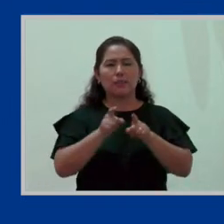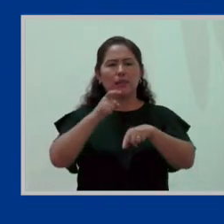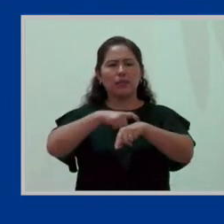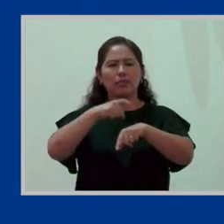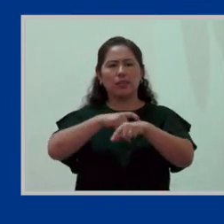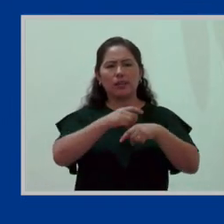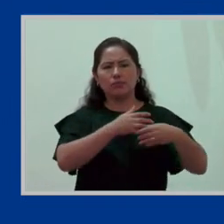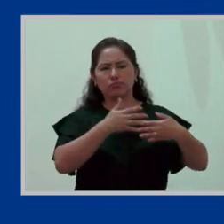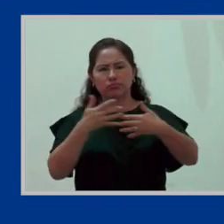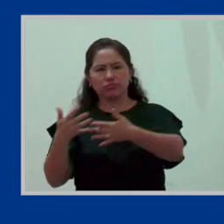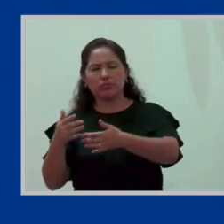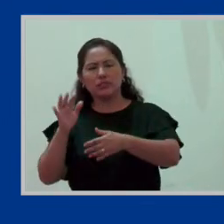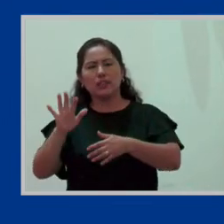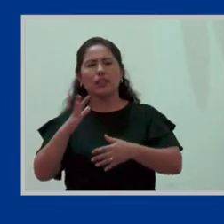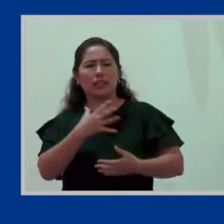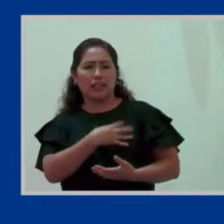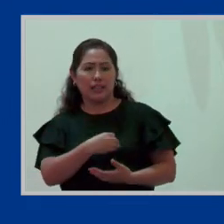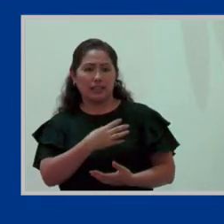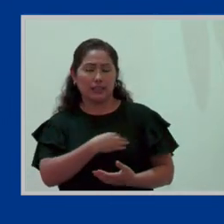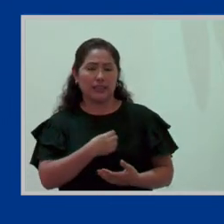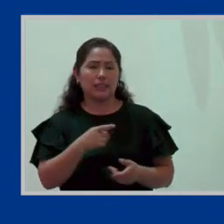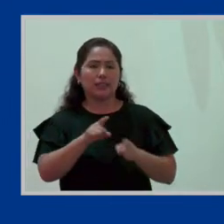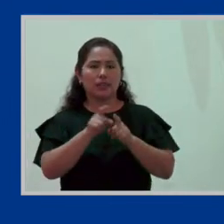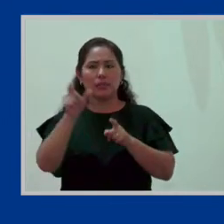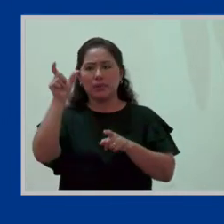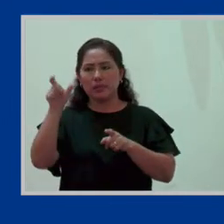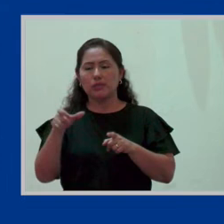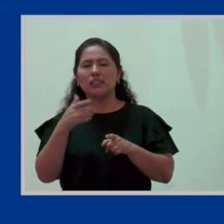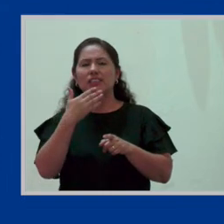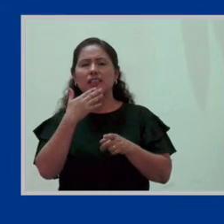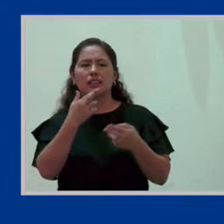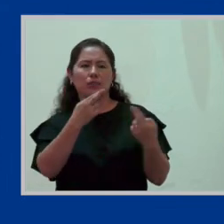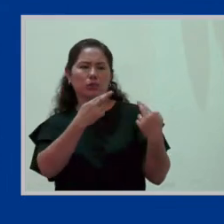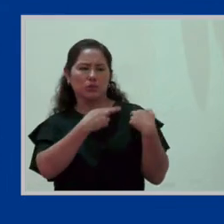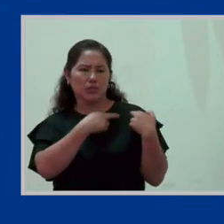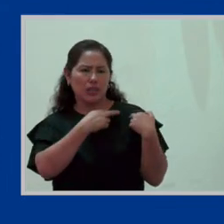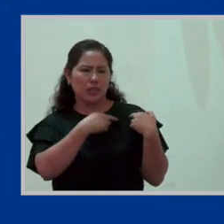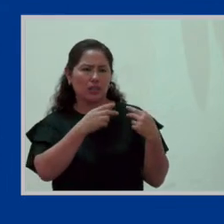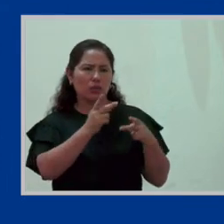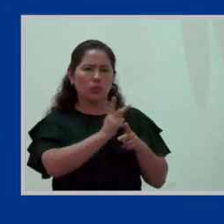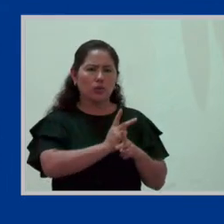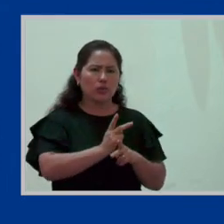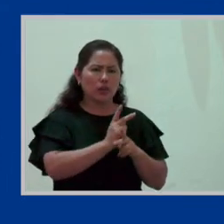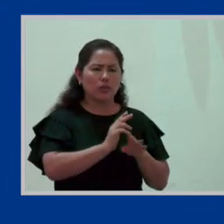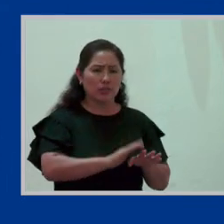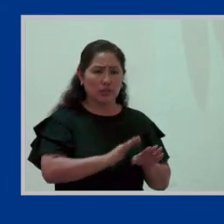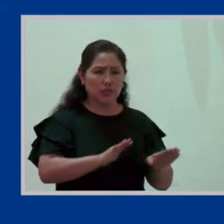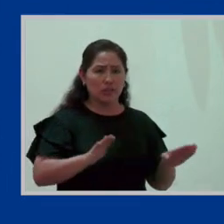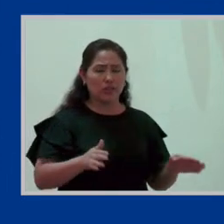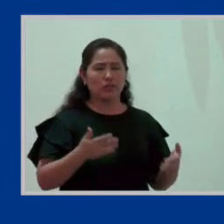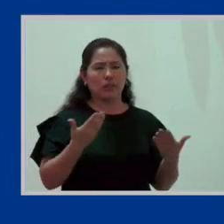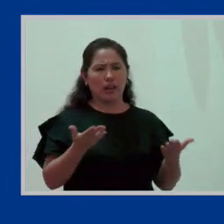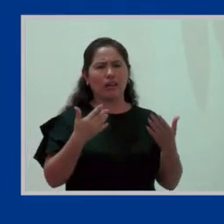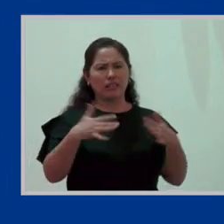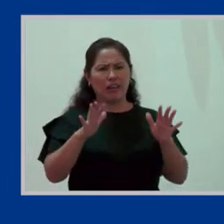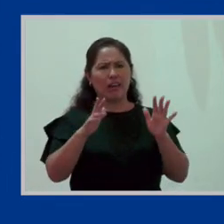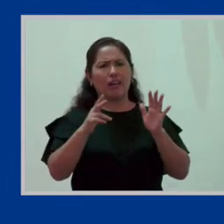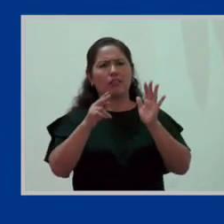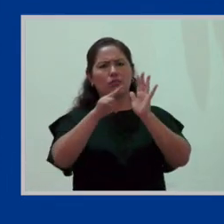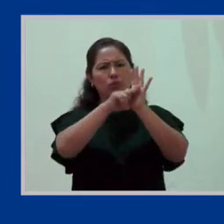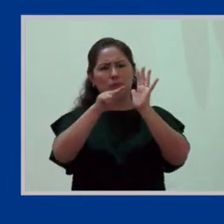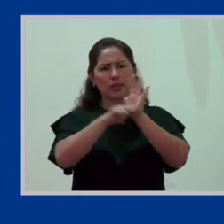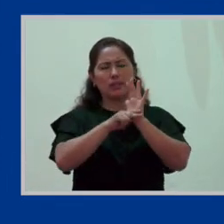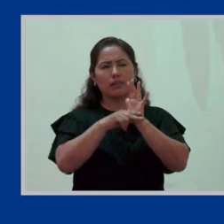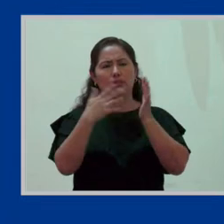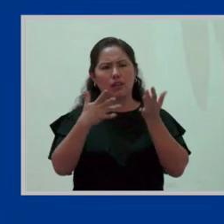lactancia, además del personal responsable del cuidado de niños. Entonces, hay normativa que avala también